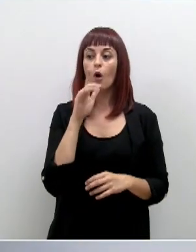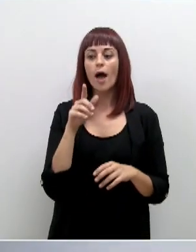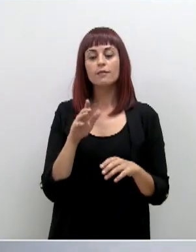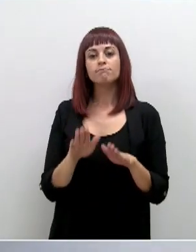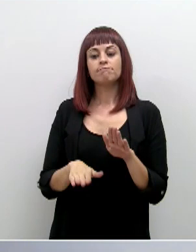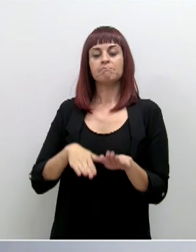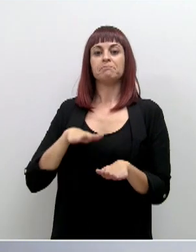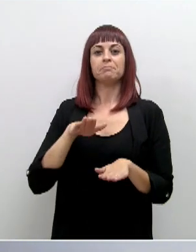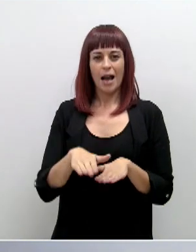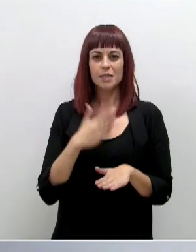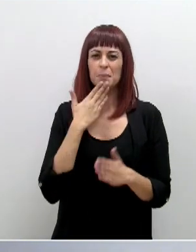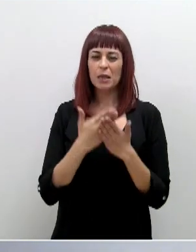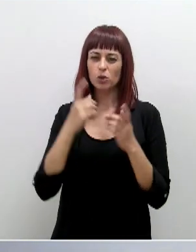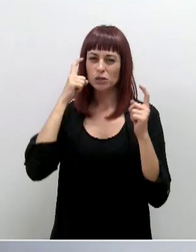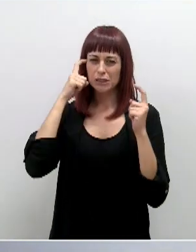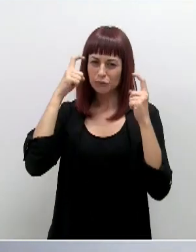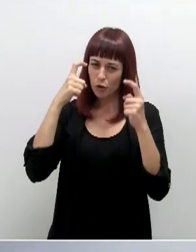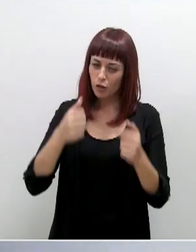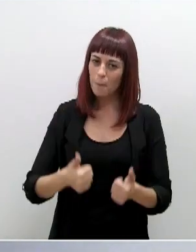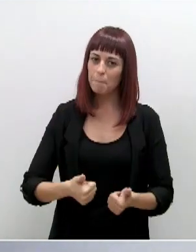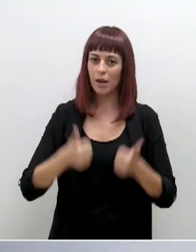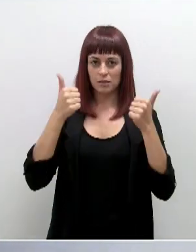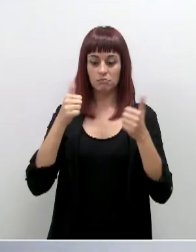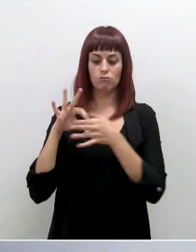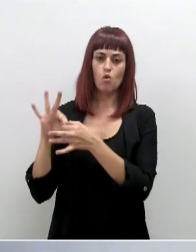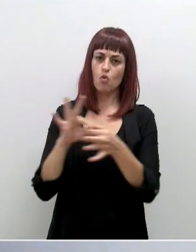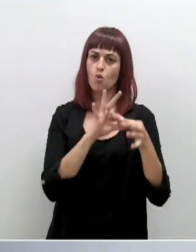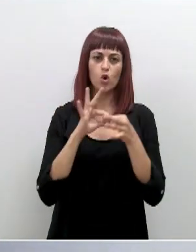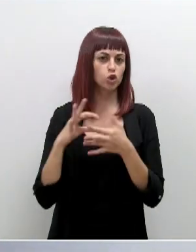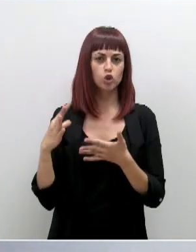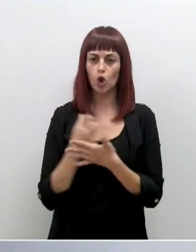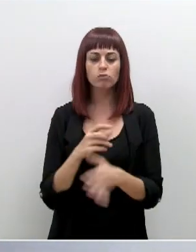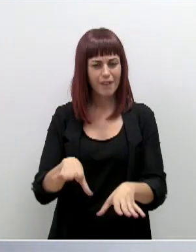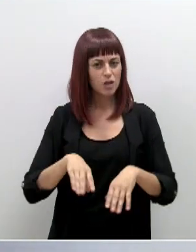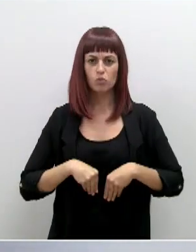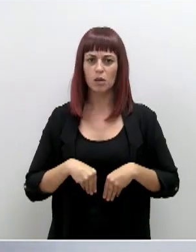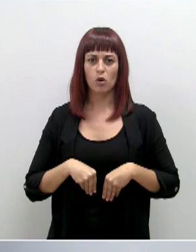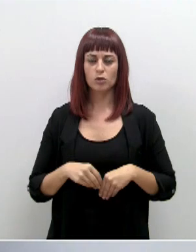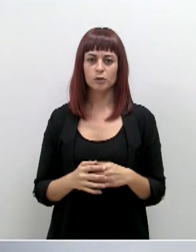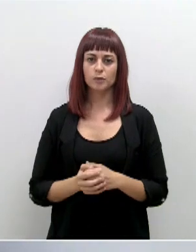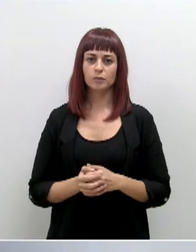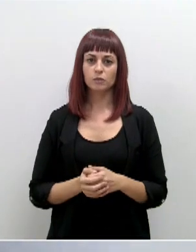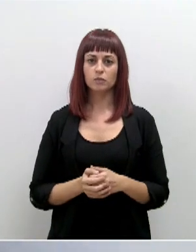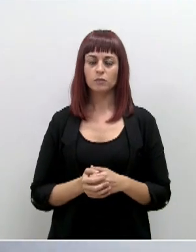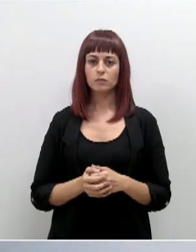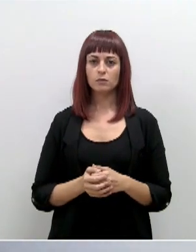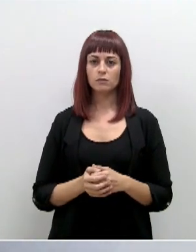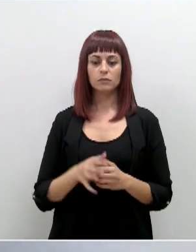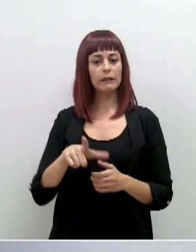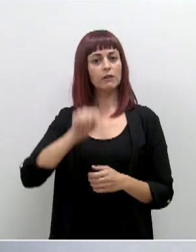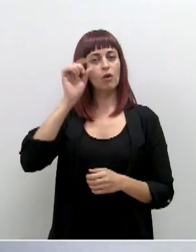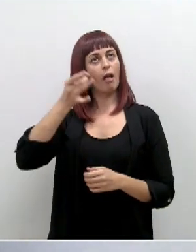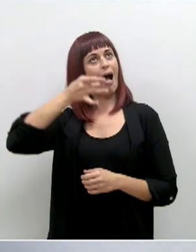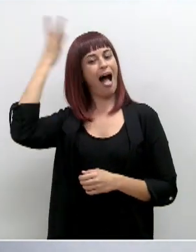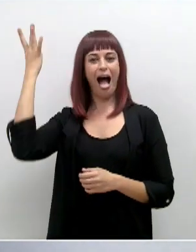más, pedimos un esfuerzo más y lo asumimos todos. No se toma de buen grado ni a la ligera.